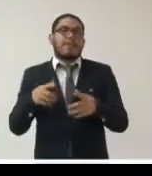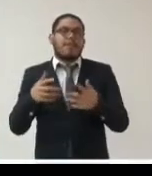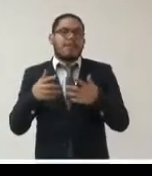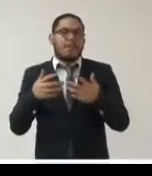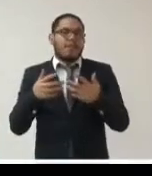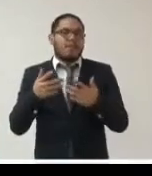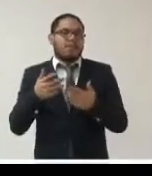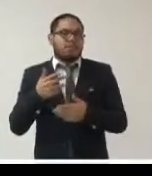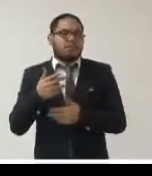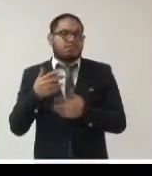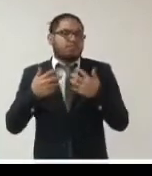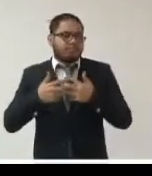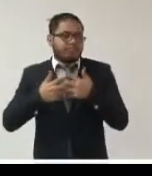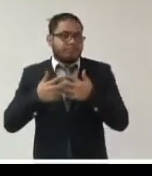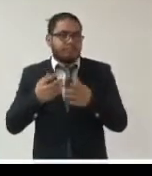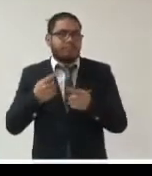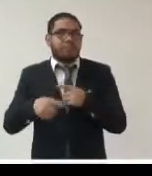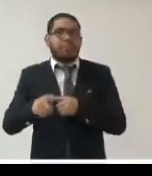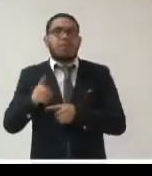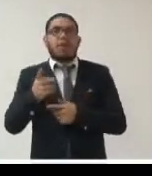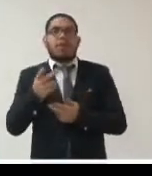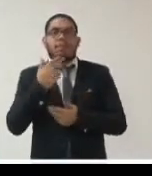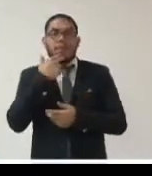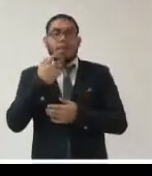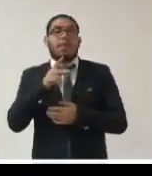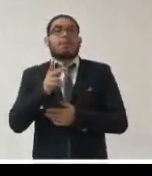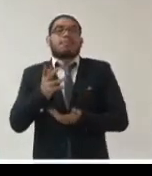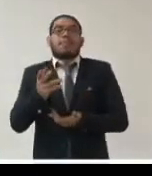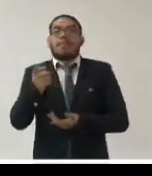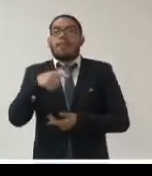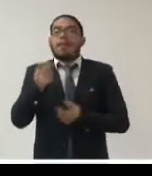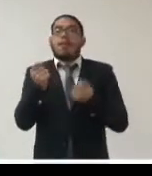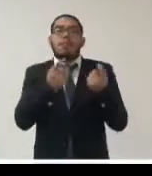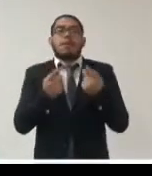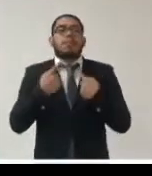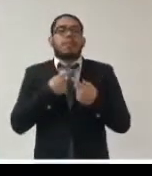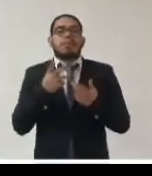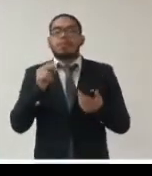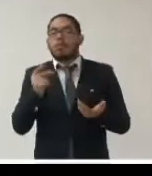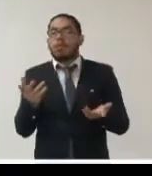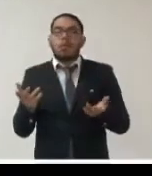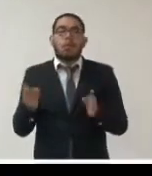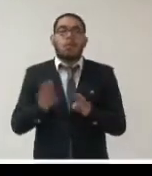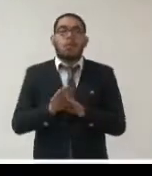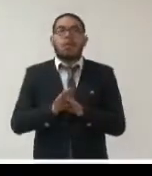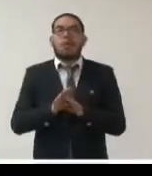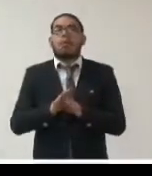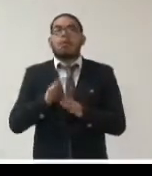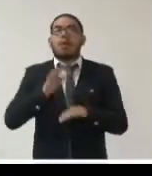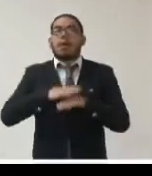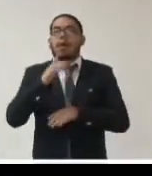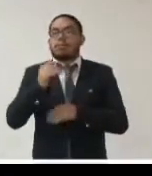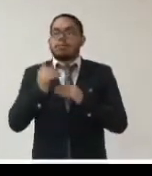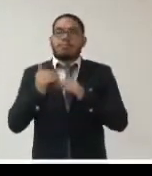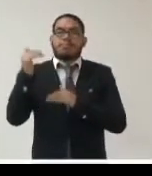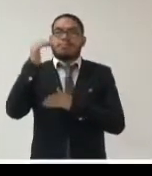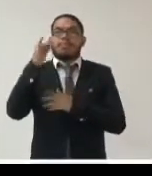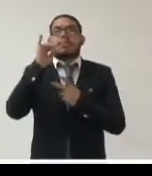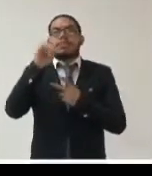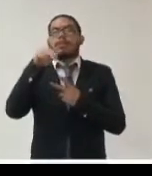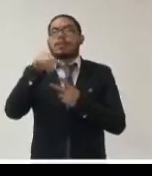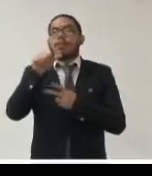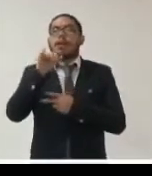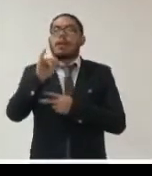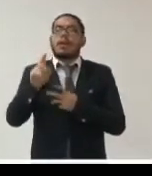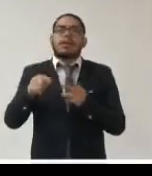órganos garantes estatales que no tienen también todos los recursos que los órganos garantes más grandes del país como es INAI como